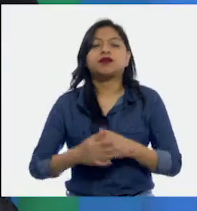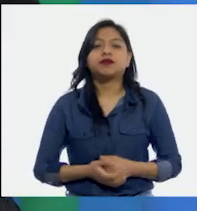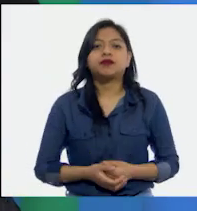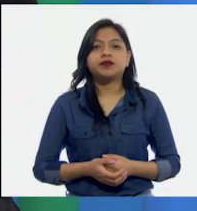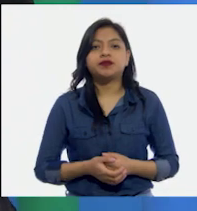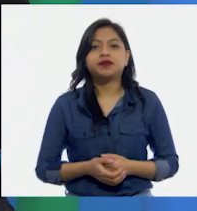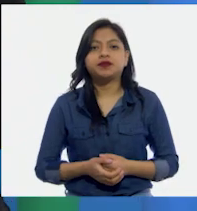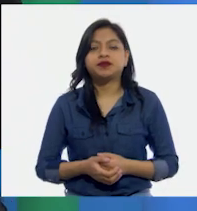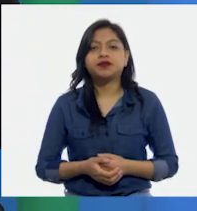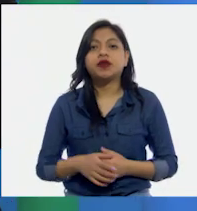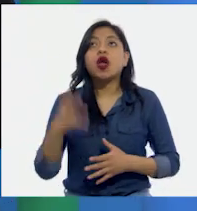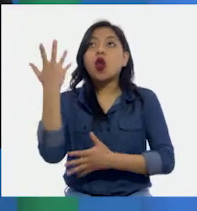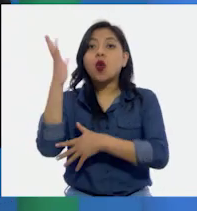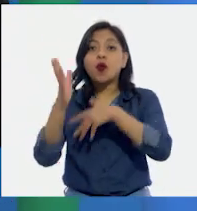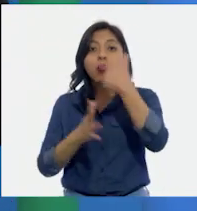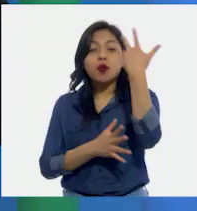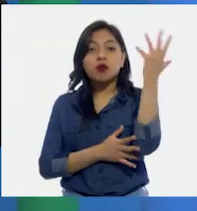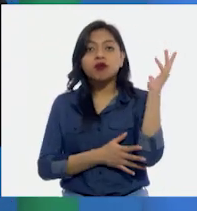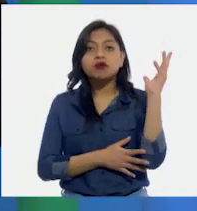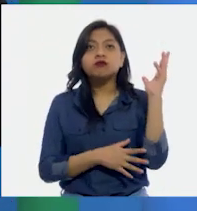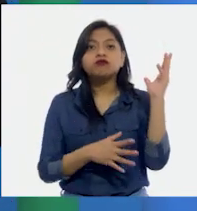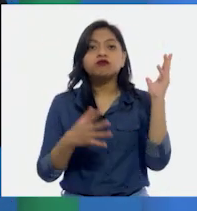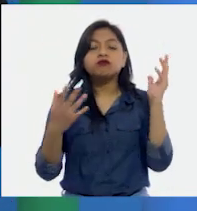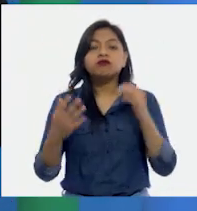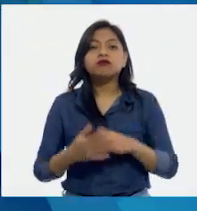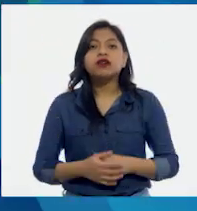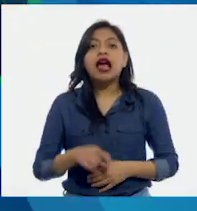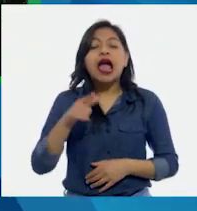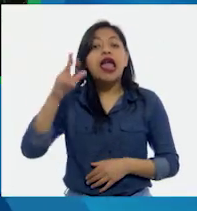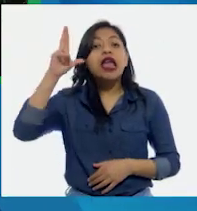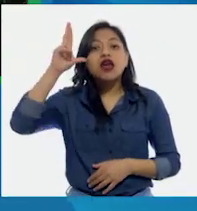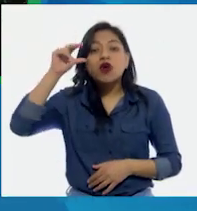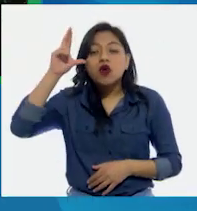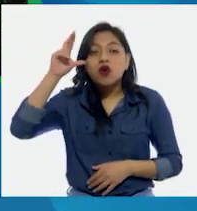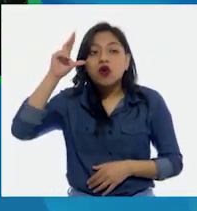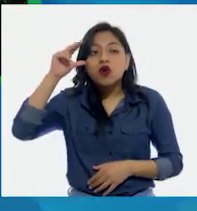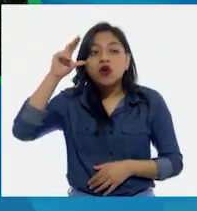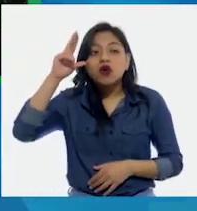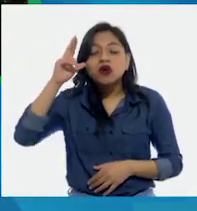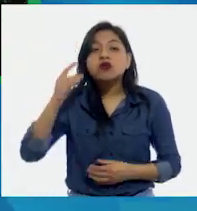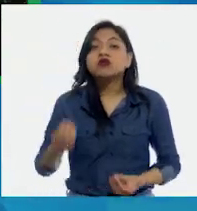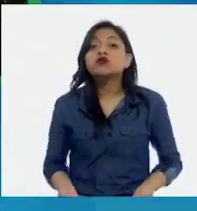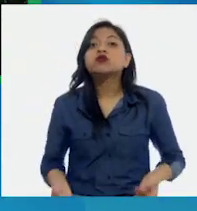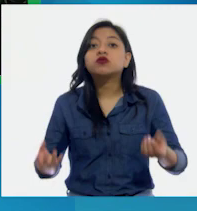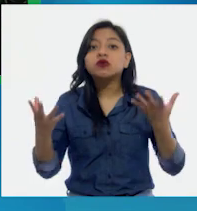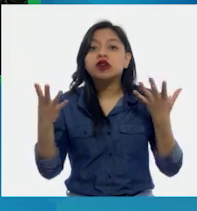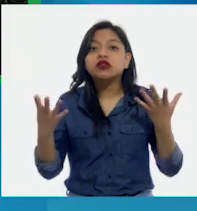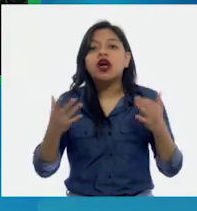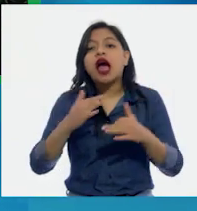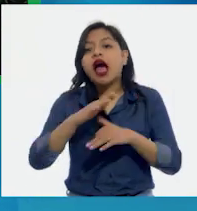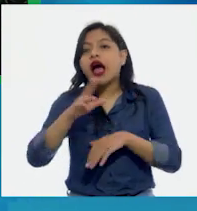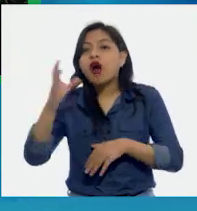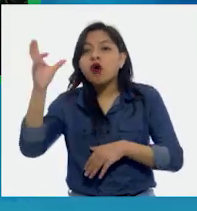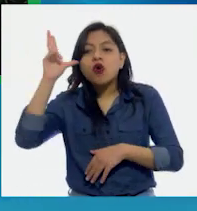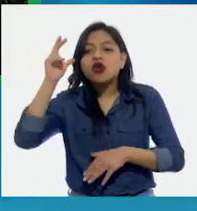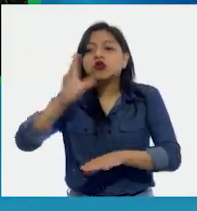en un bosque, la población de una especie de conejos estará integrada por todos los conejos de esa especie y el